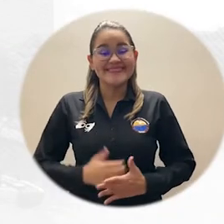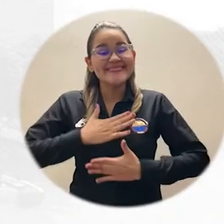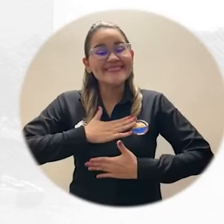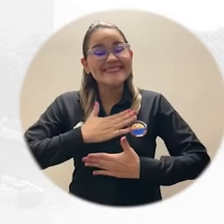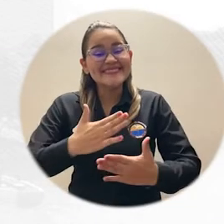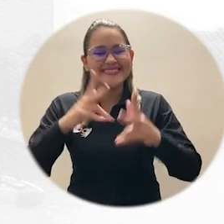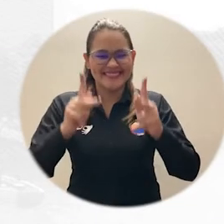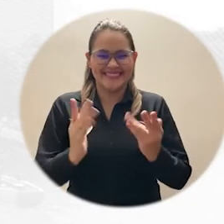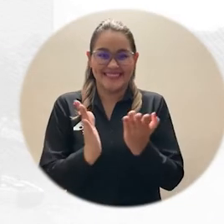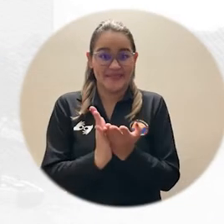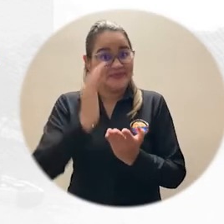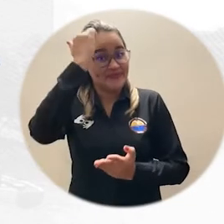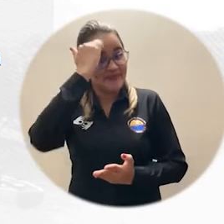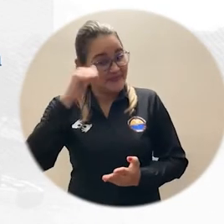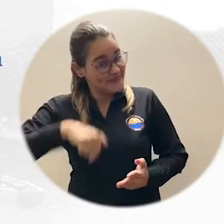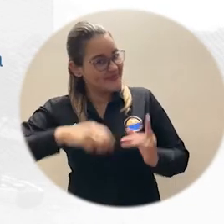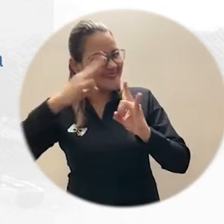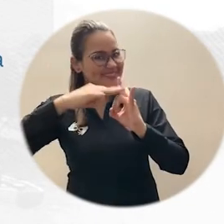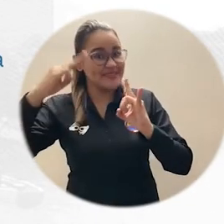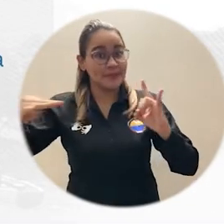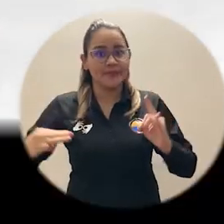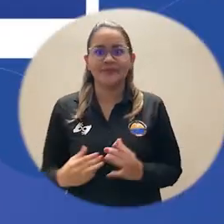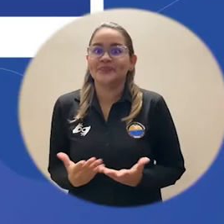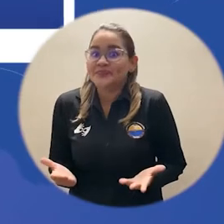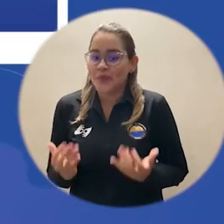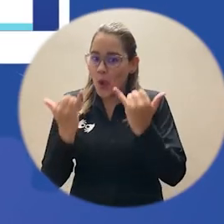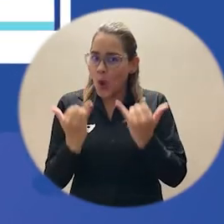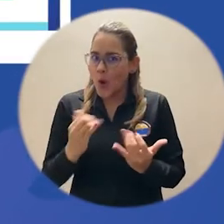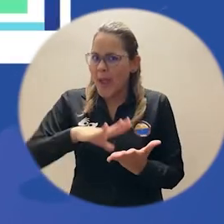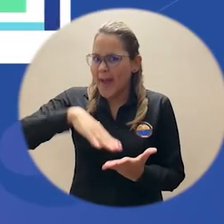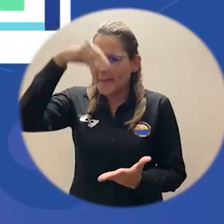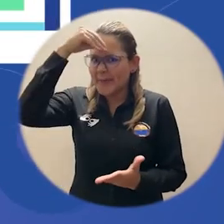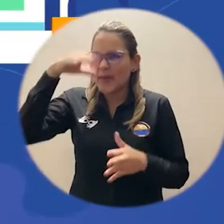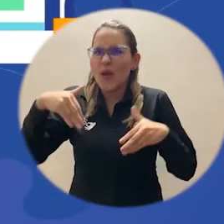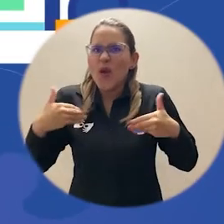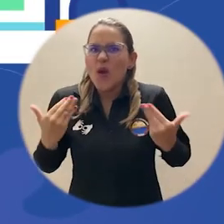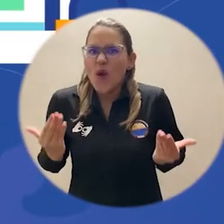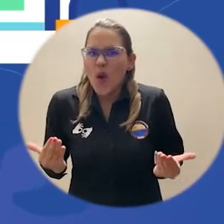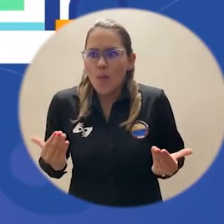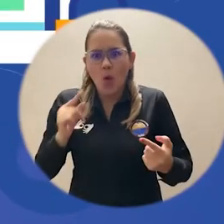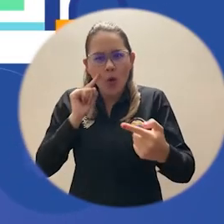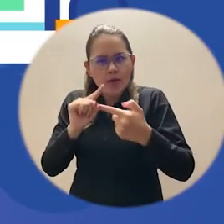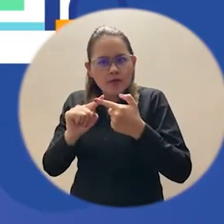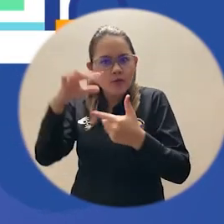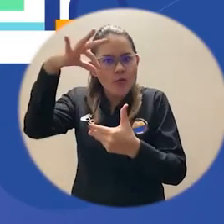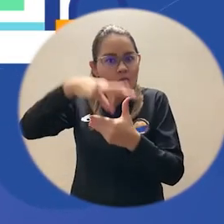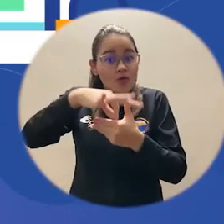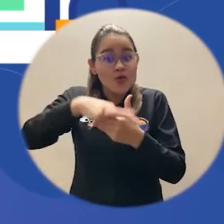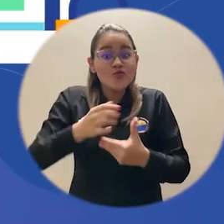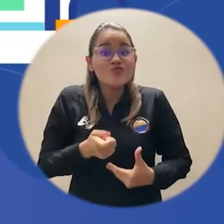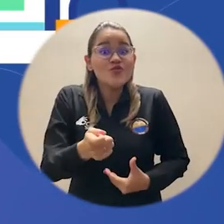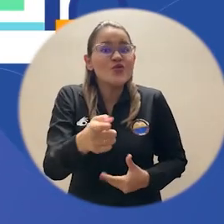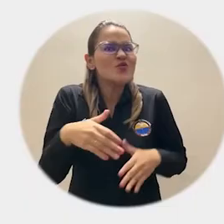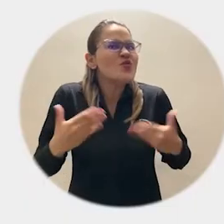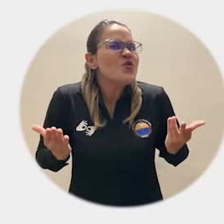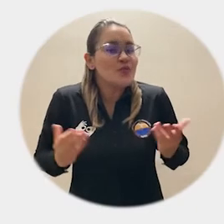Saludos estudiantes, docentes y graduados Unimagdalena. Hoy aprenderemos cómo activar el usuario y contraseña para poder votar